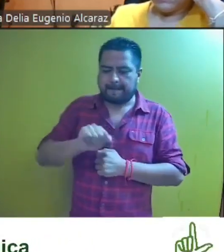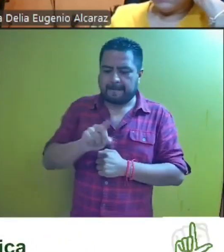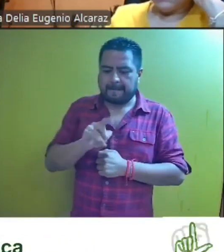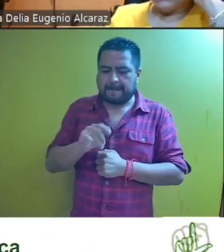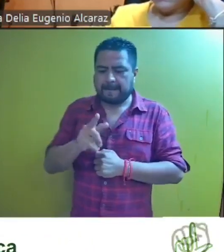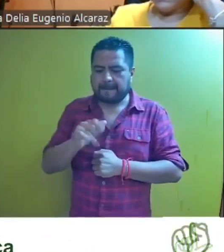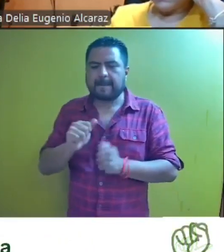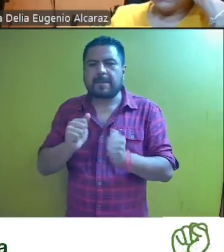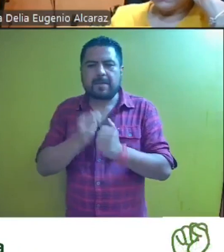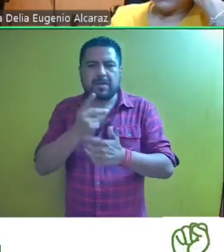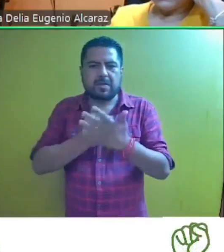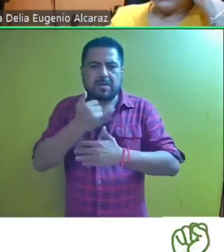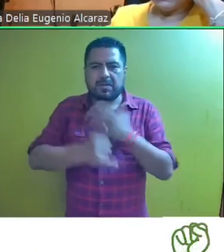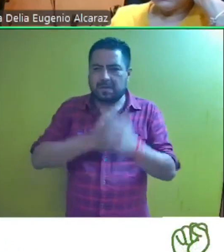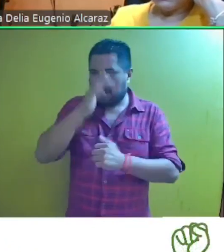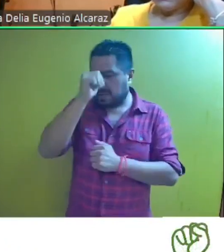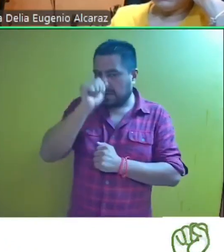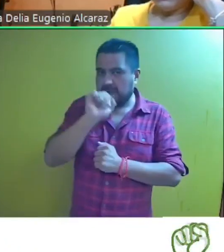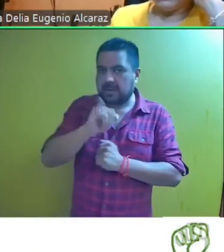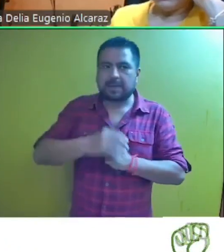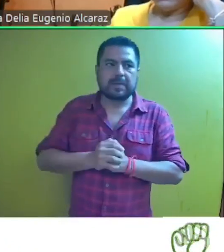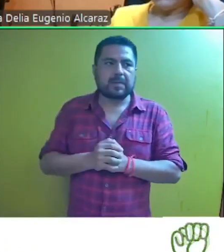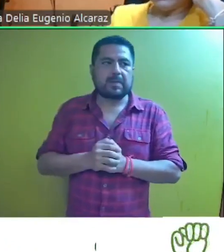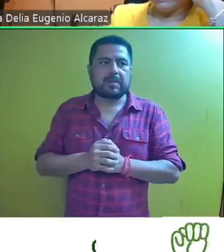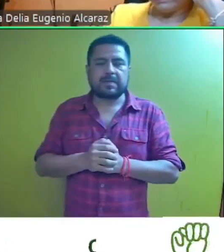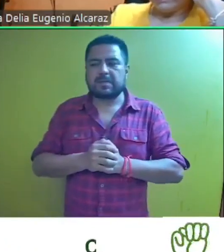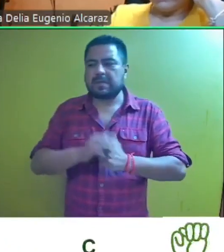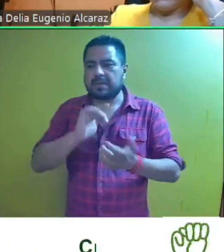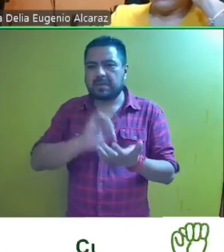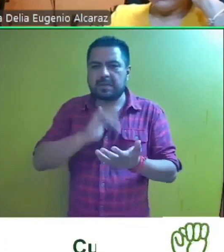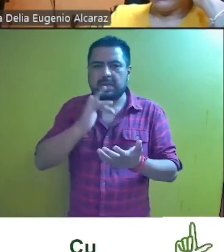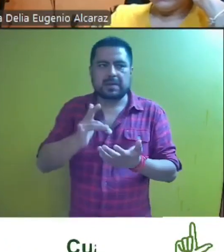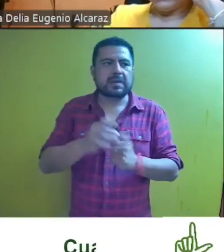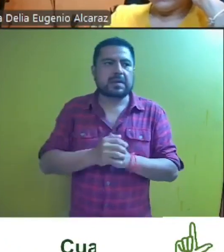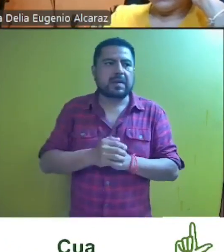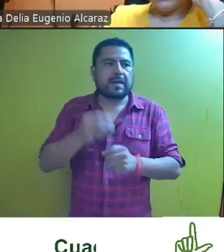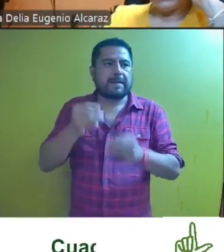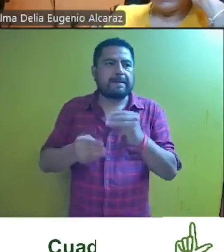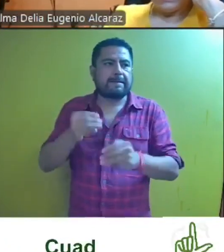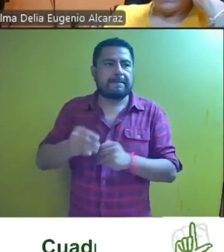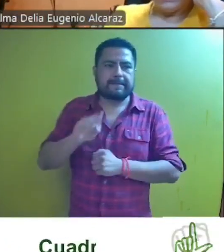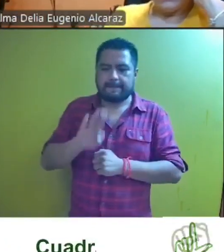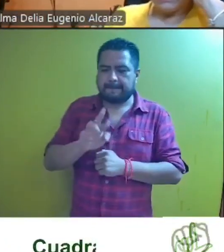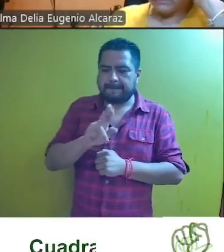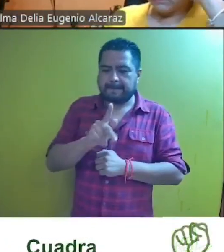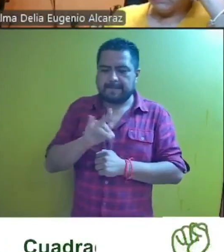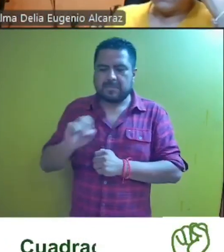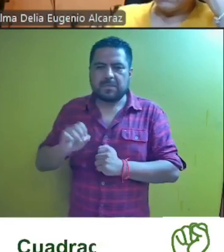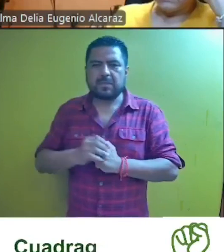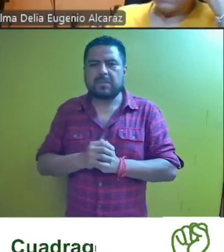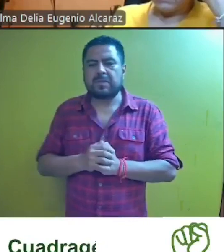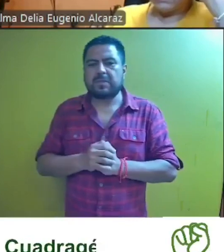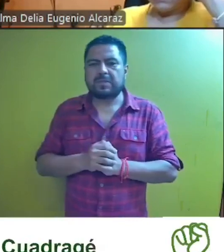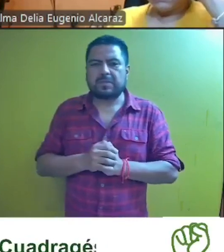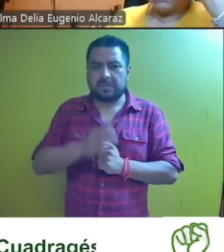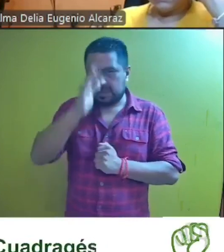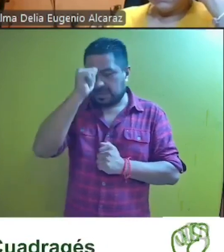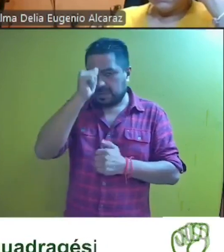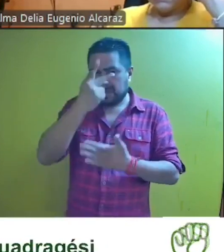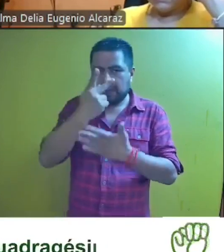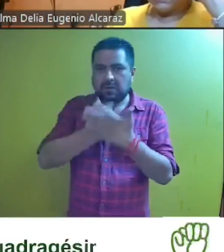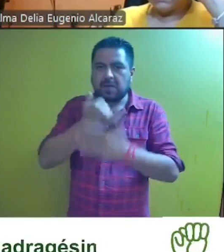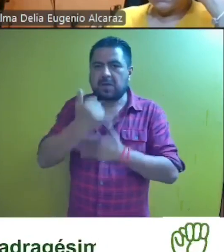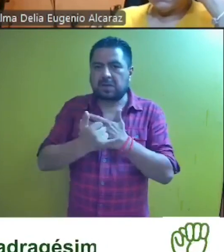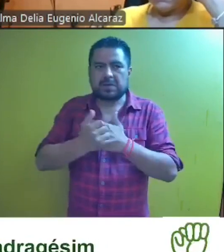alcaraz con el proyecto gracias magistrada magistrada y la rosa algado brito a favor del